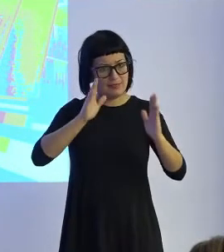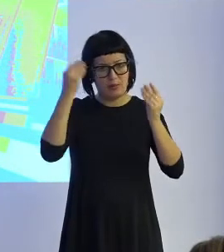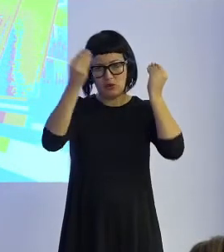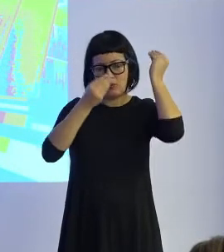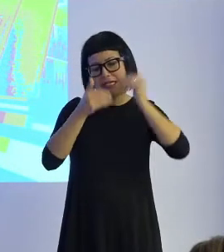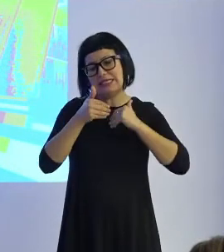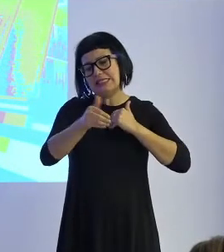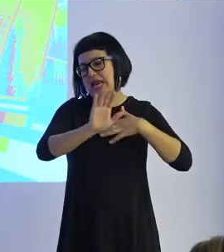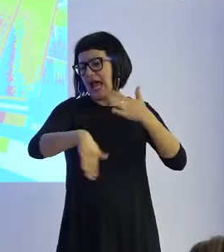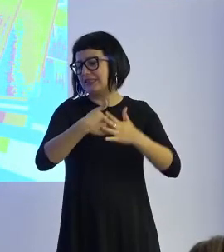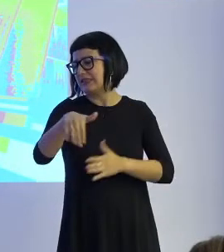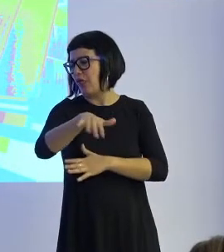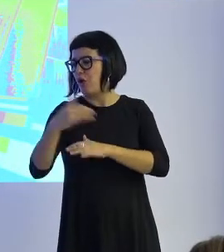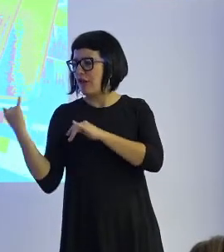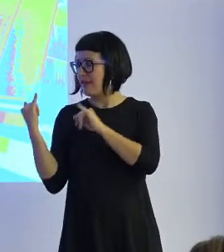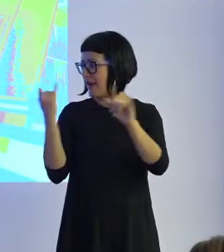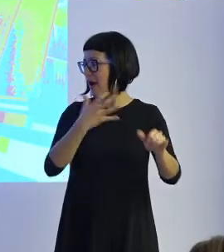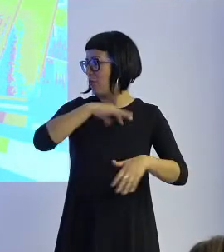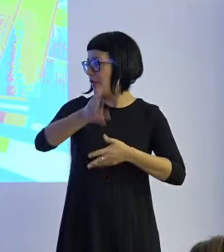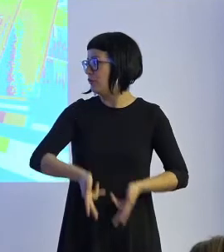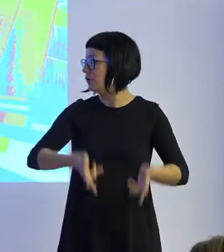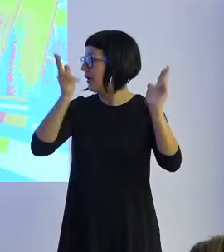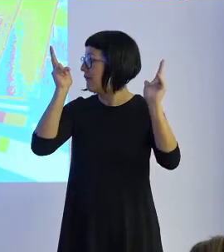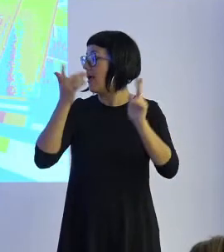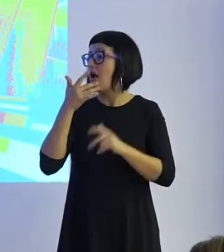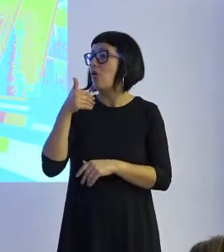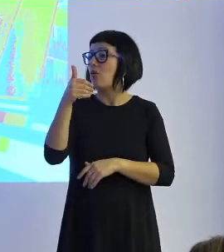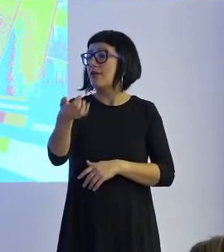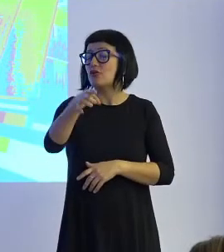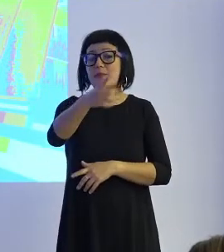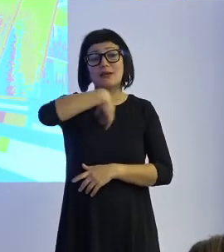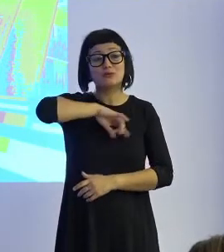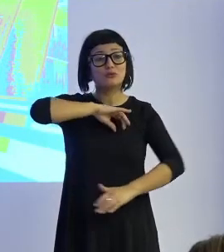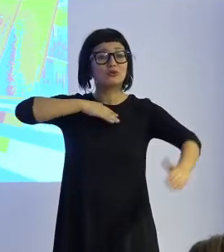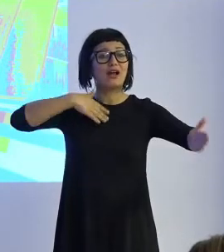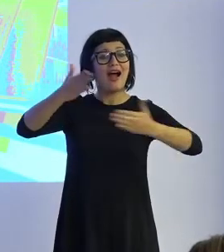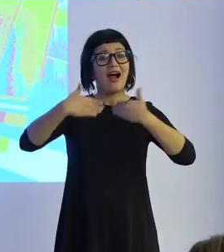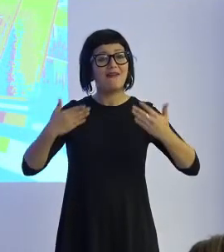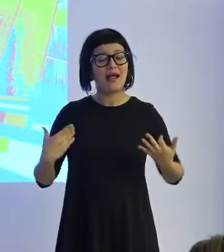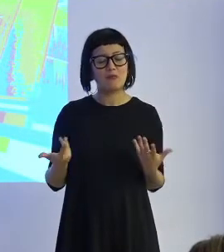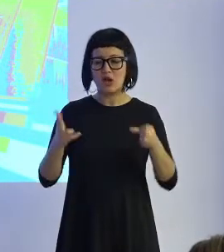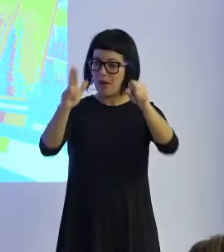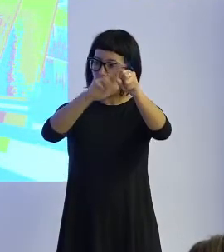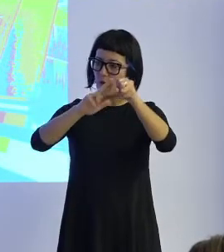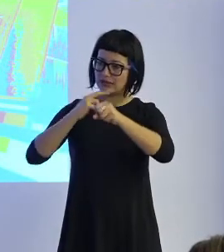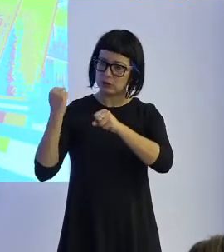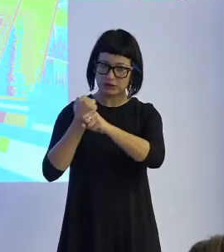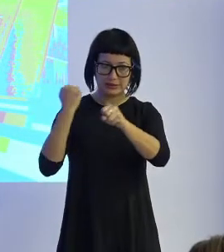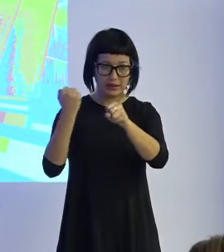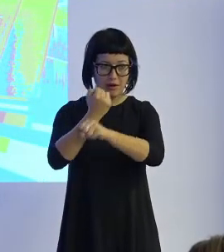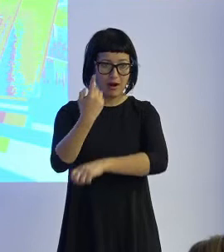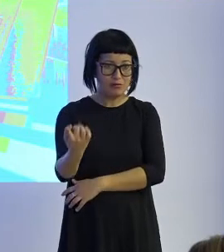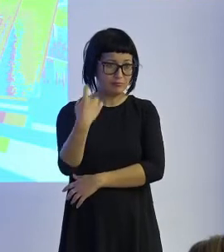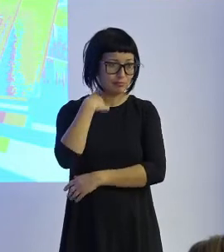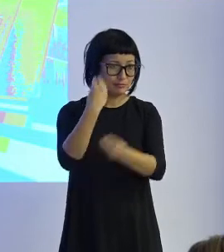hasta donde queremos dejar que ellos que ellos lleguen cuando se habla también muchas veces de la cantidad de puestos de trabajo que se van a